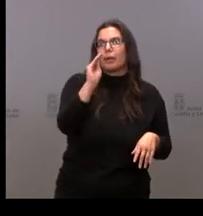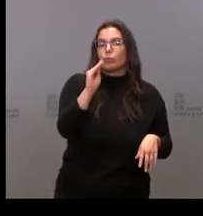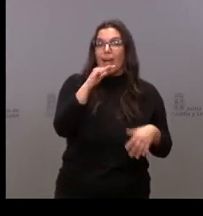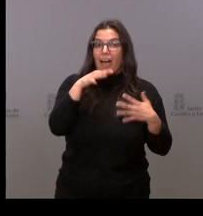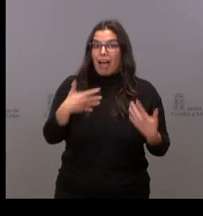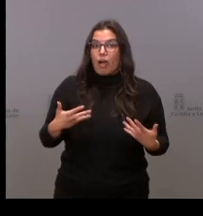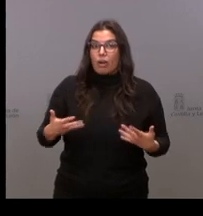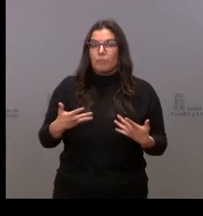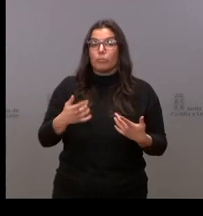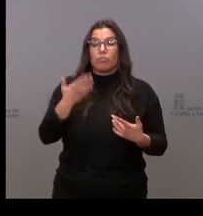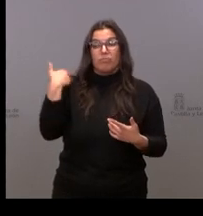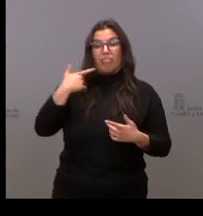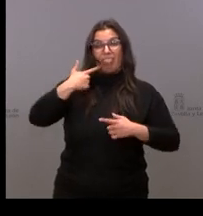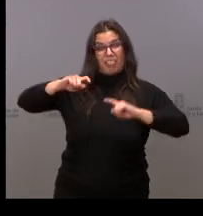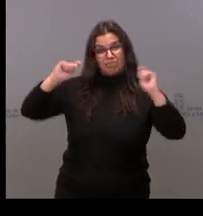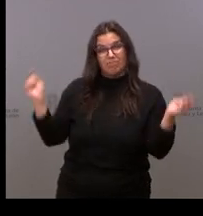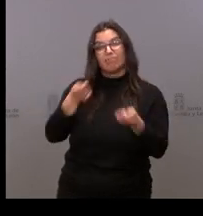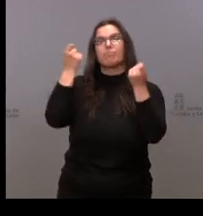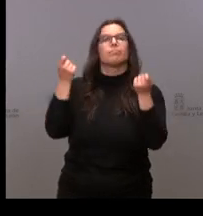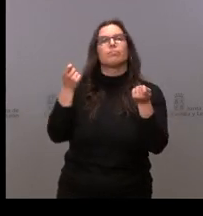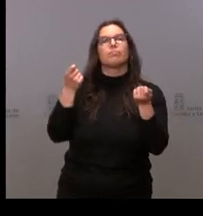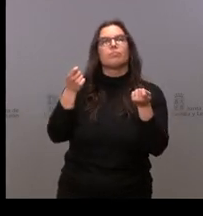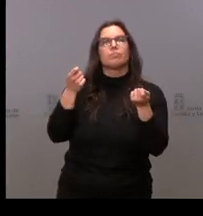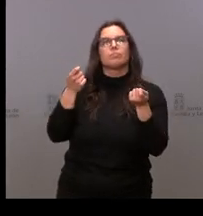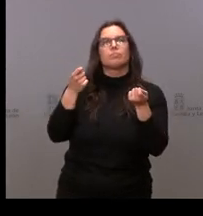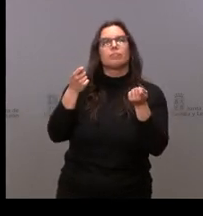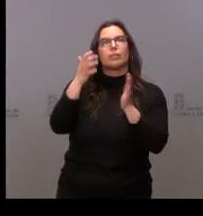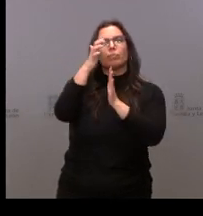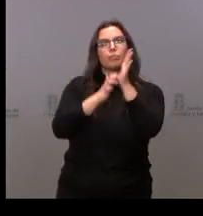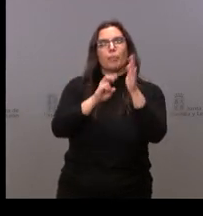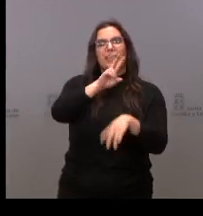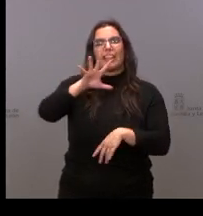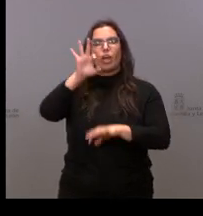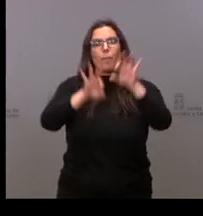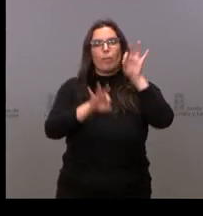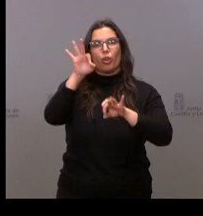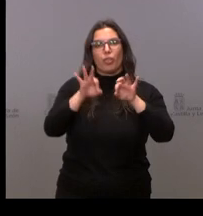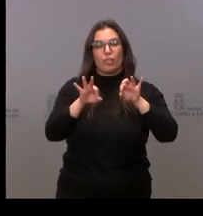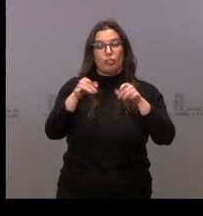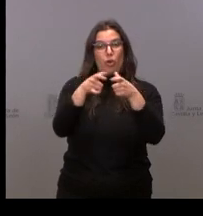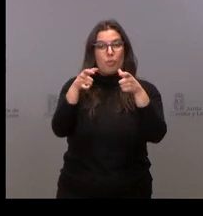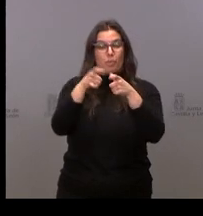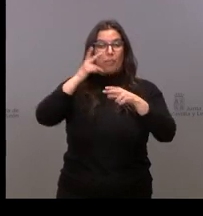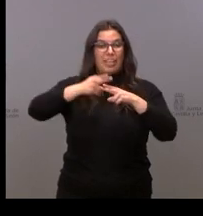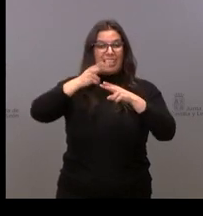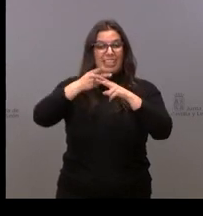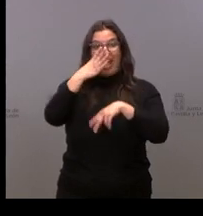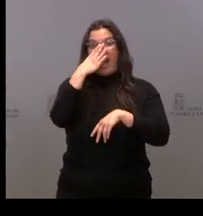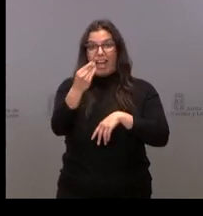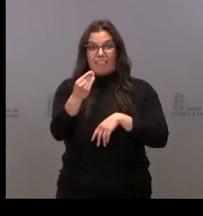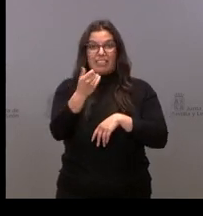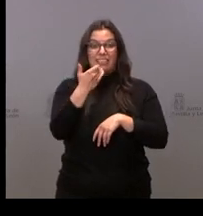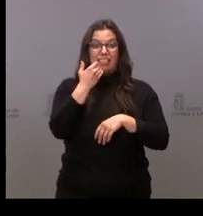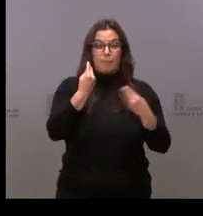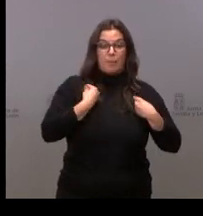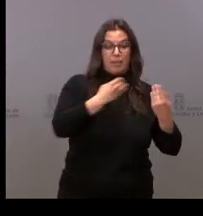mismo un anuncio que se había realizado de la subvención de hasta el 25 % en los billetes de AVE para los empadronados en Castilla y León, que trabajaran fuera y que